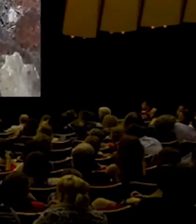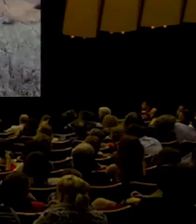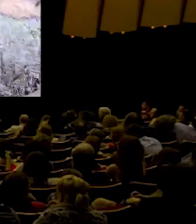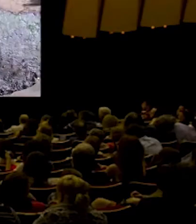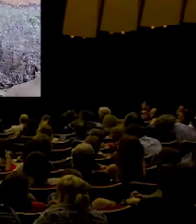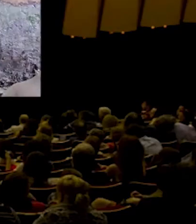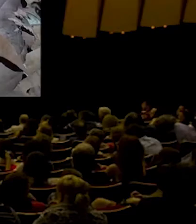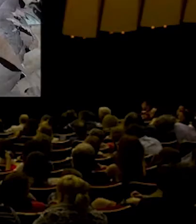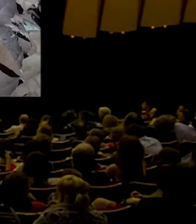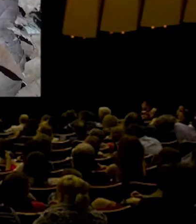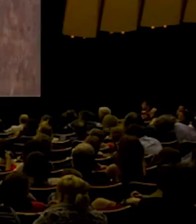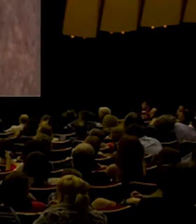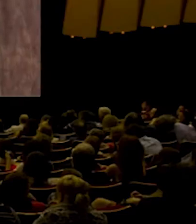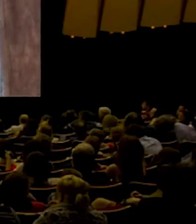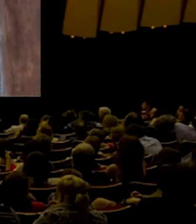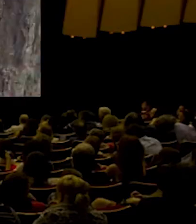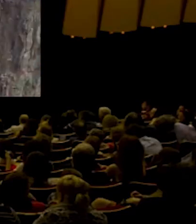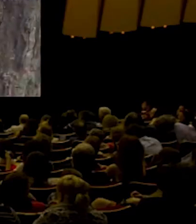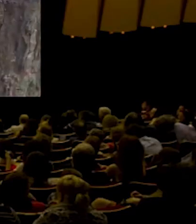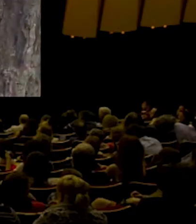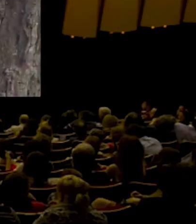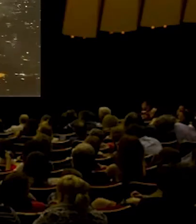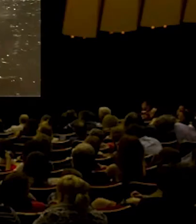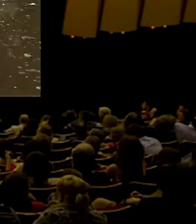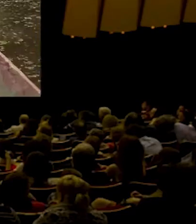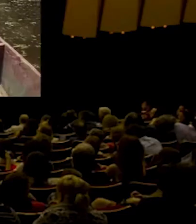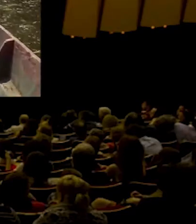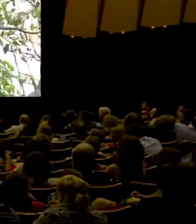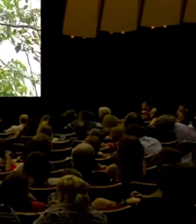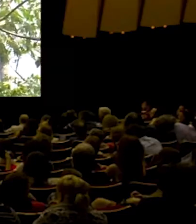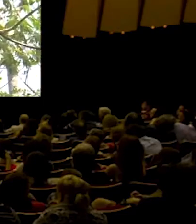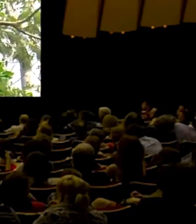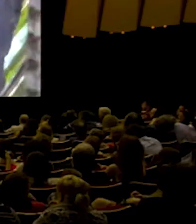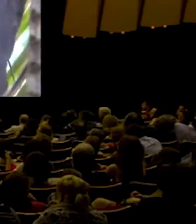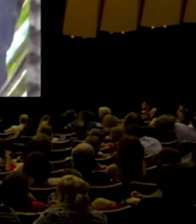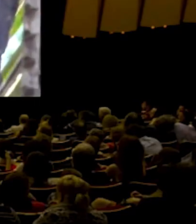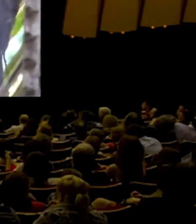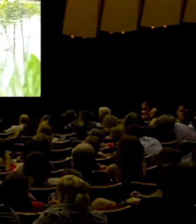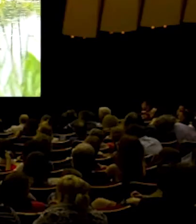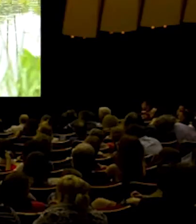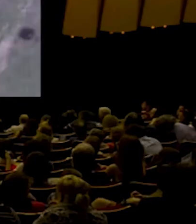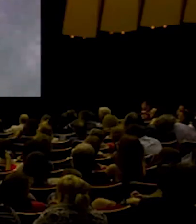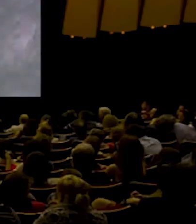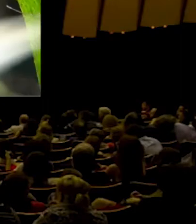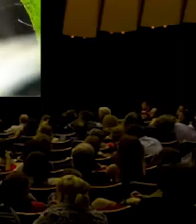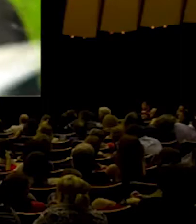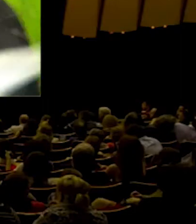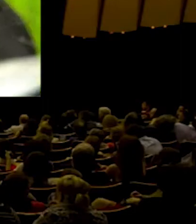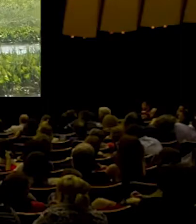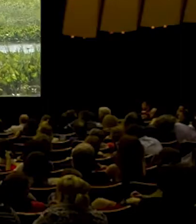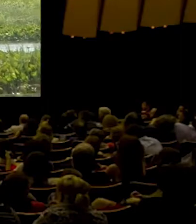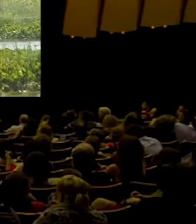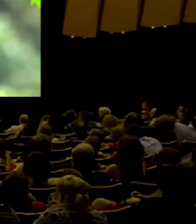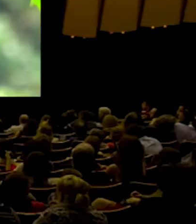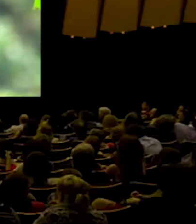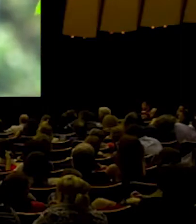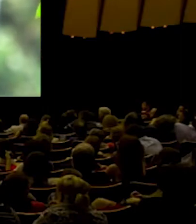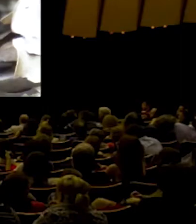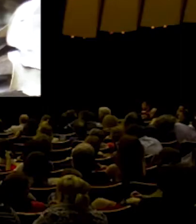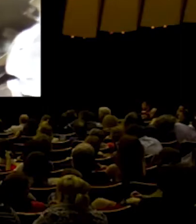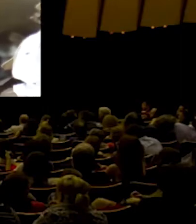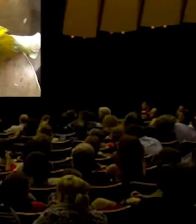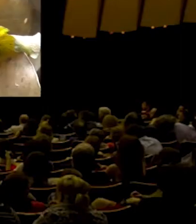habrá distinción grandes y chicos han de convivir en un